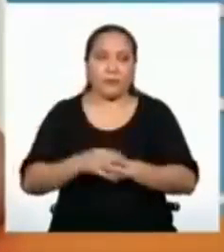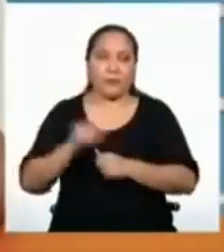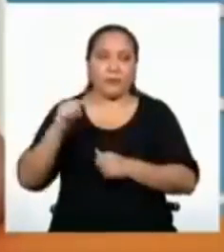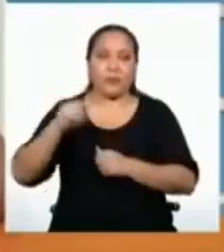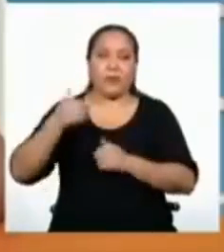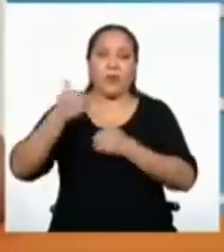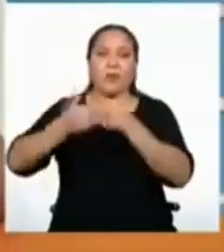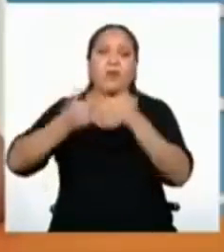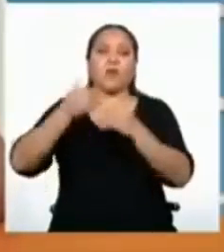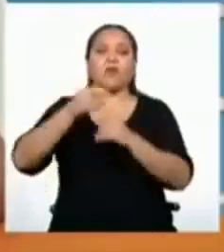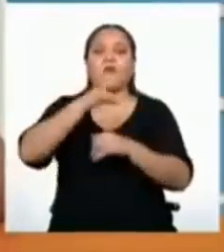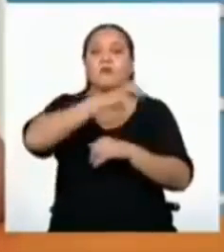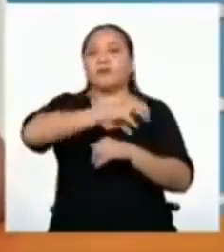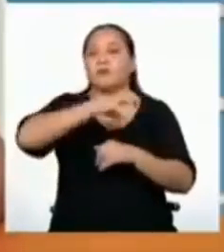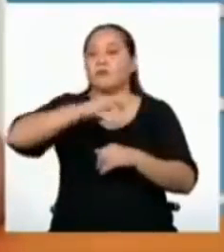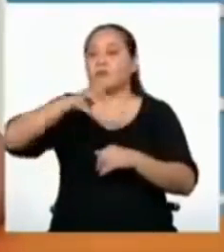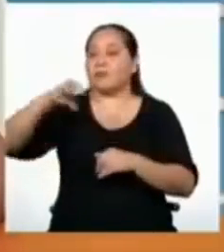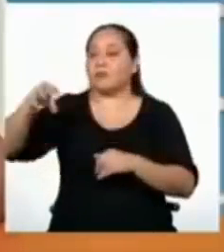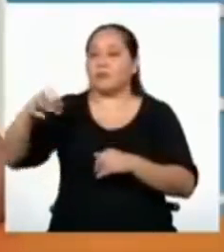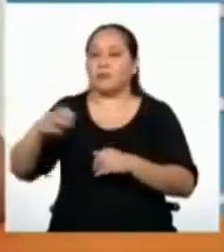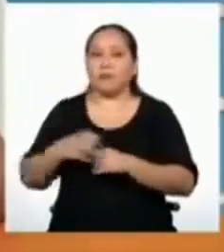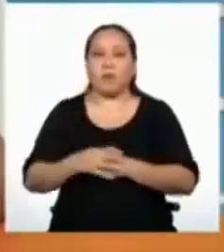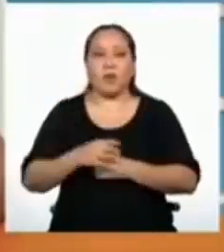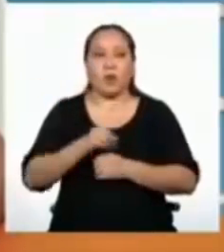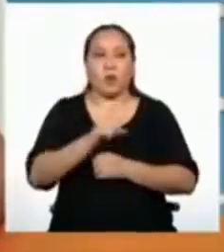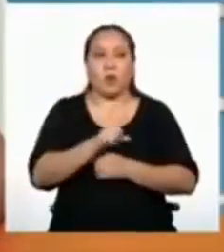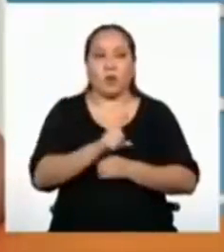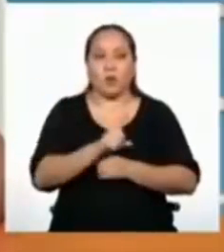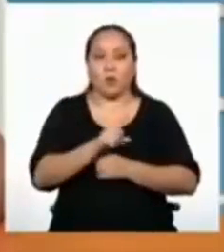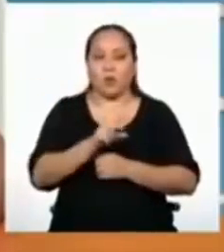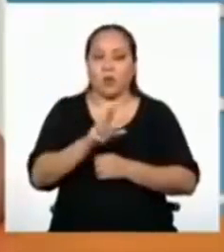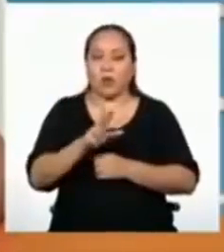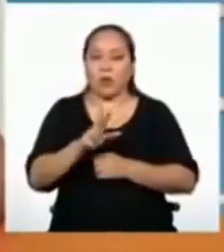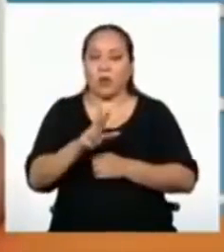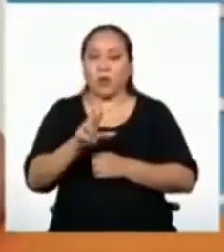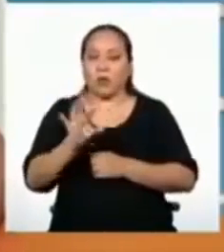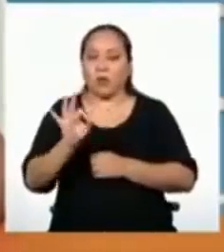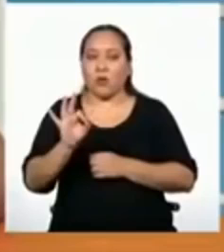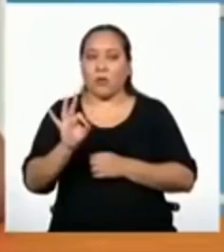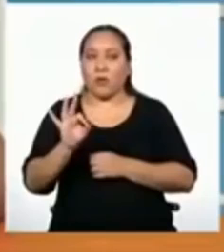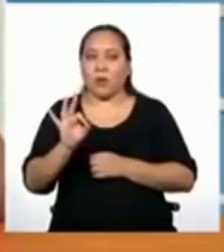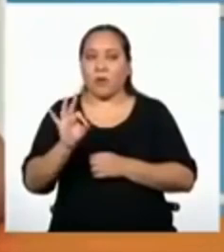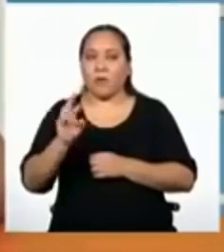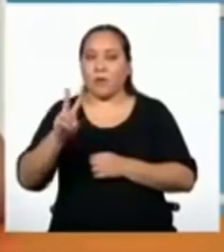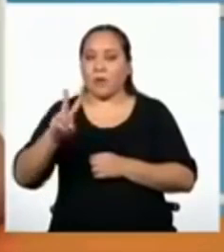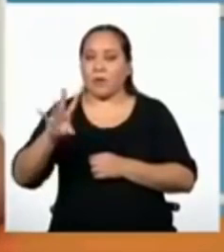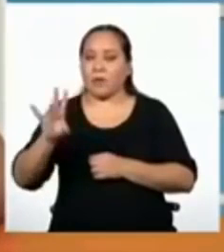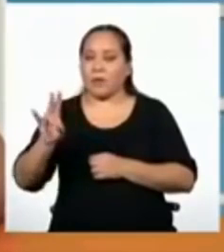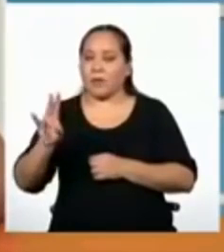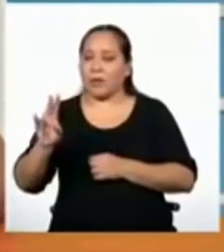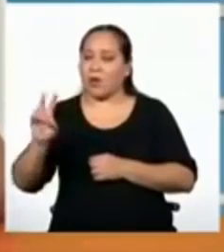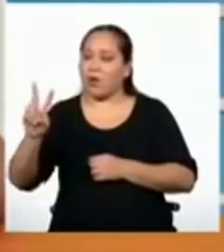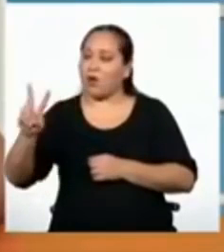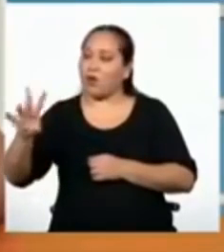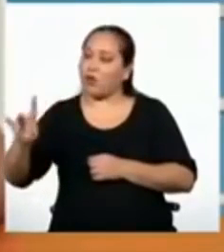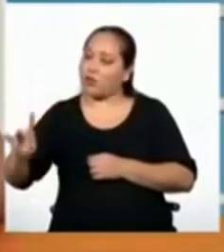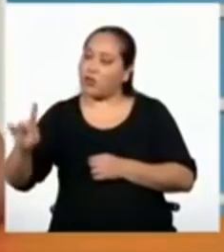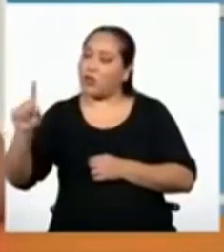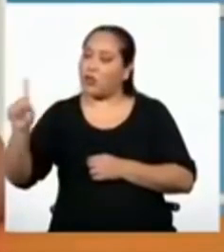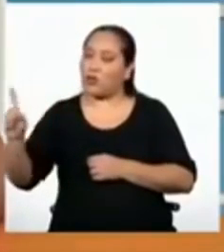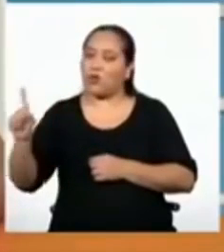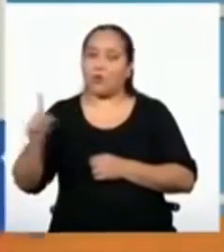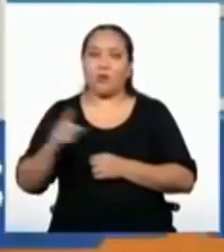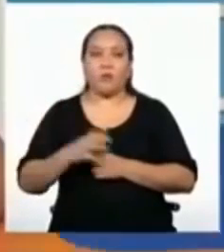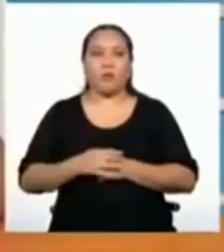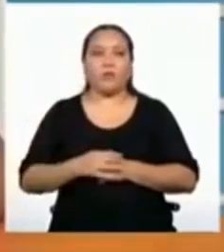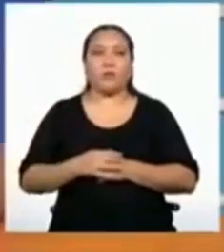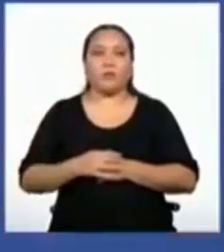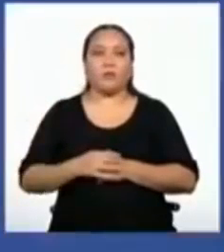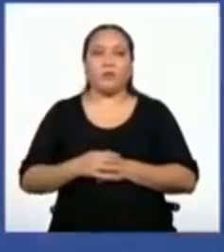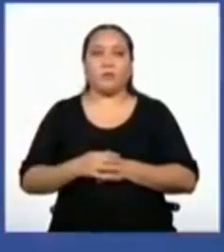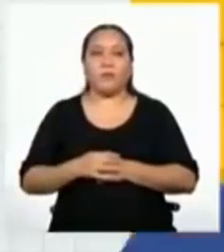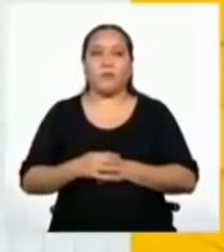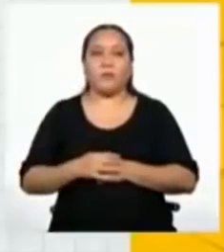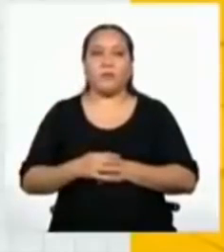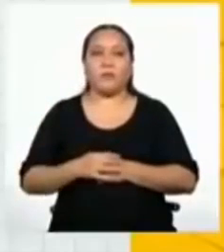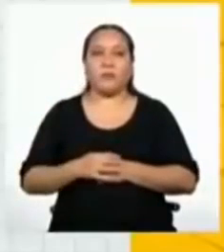progresión geométrica. Uno, tres, nueve, veintisiete y ochenta y uno.